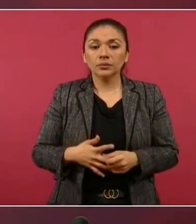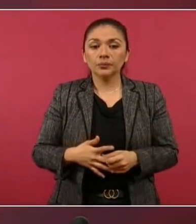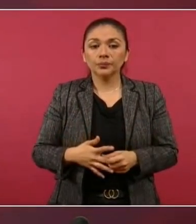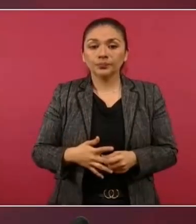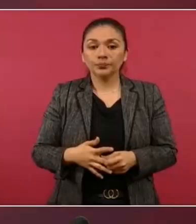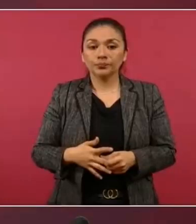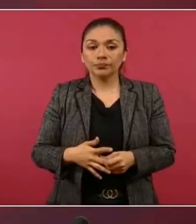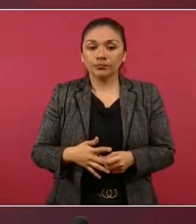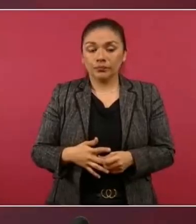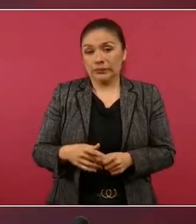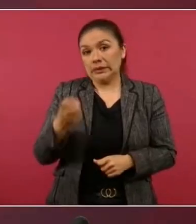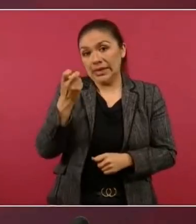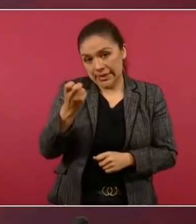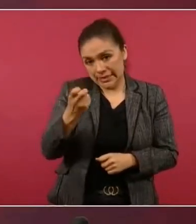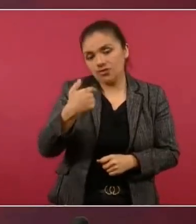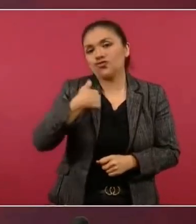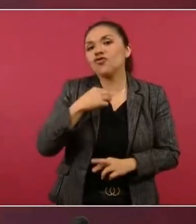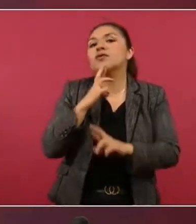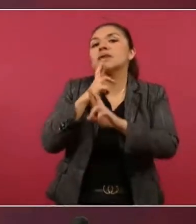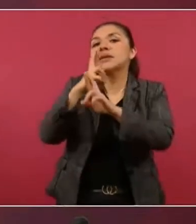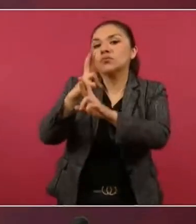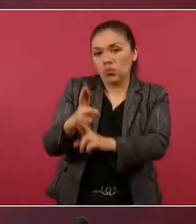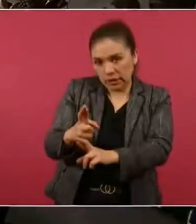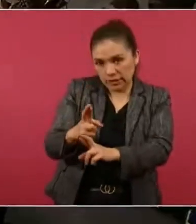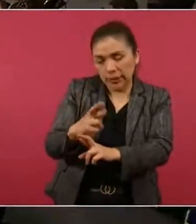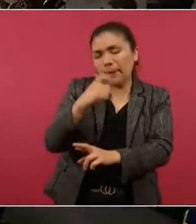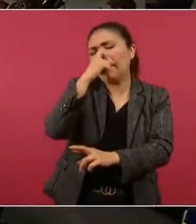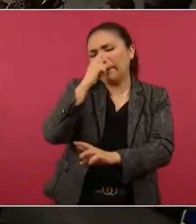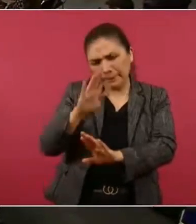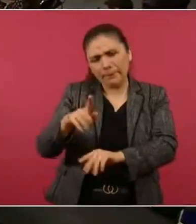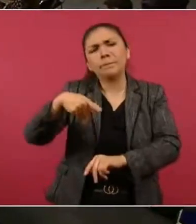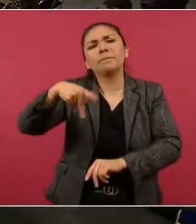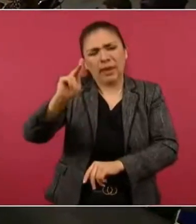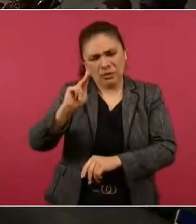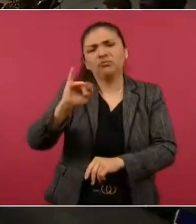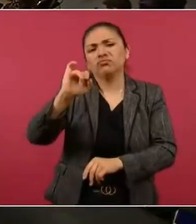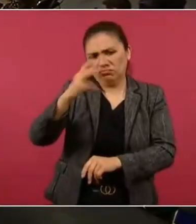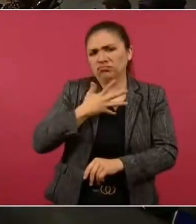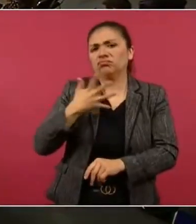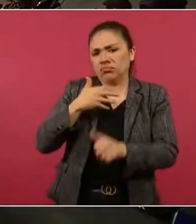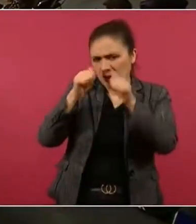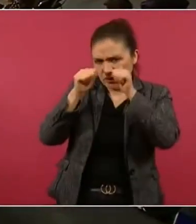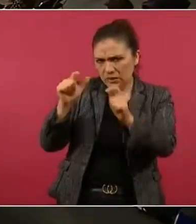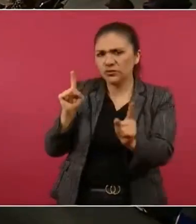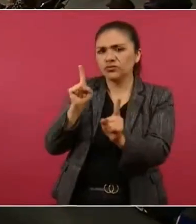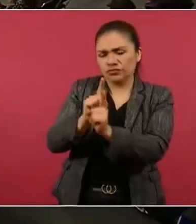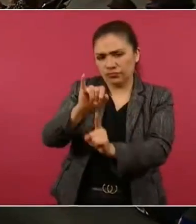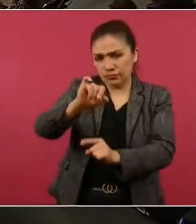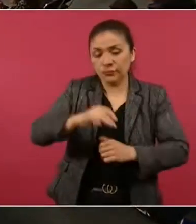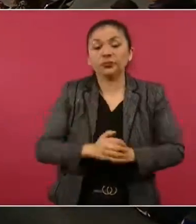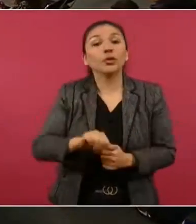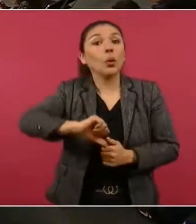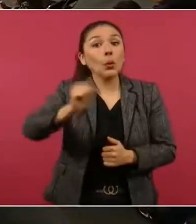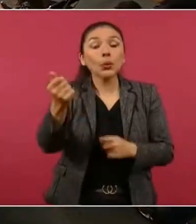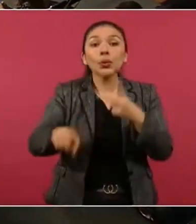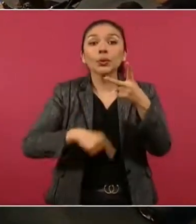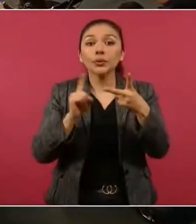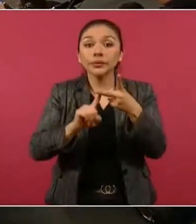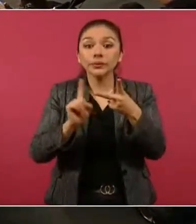Esa es una respuesta que te doy. De todas maneras, te van a atender. Bien, señor. Lo segundo,